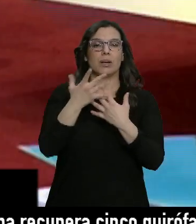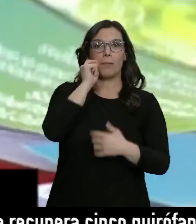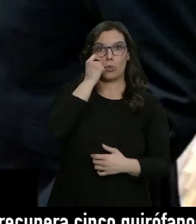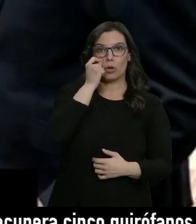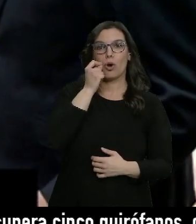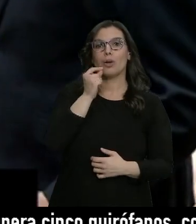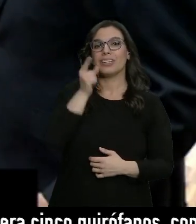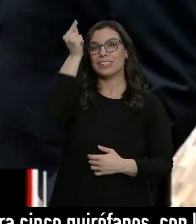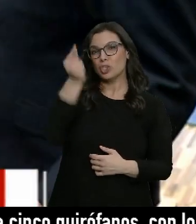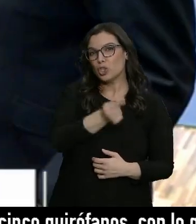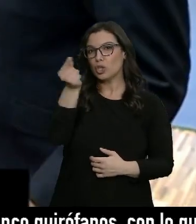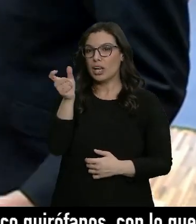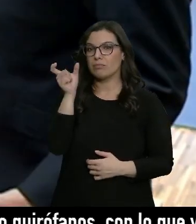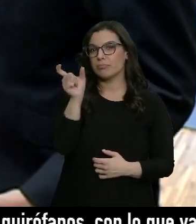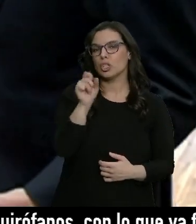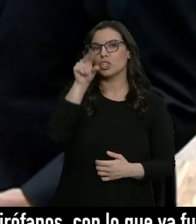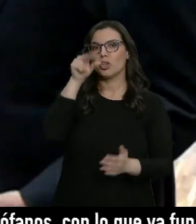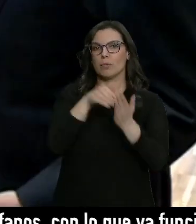los 12.000 millones de euros.